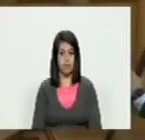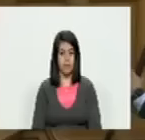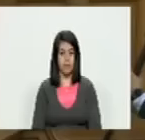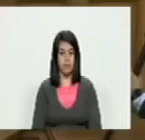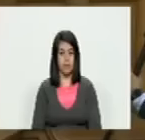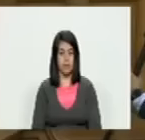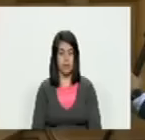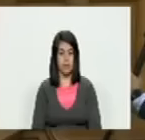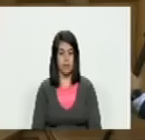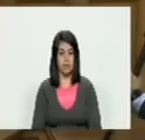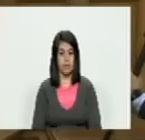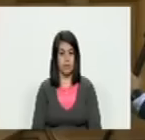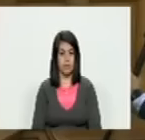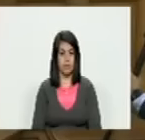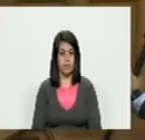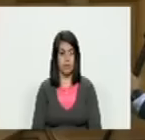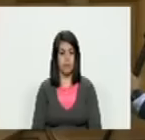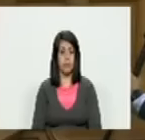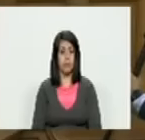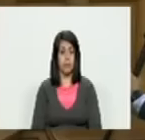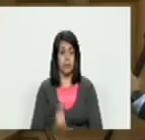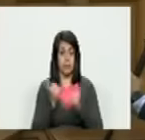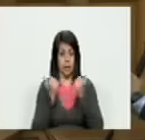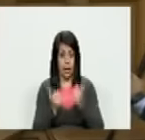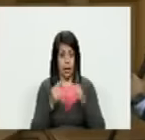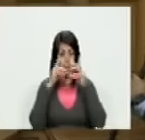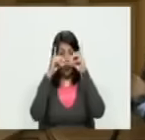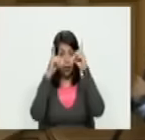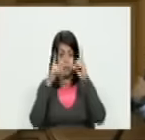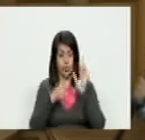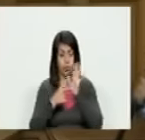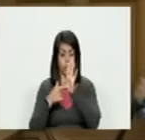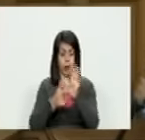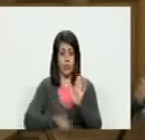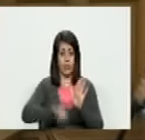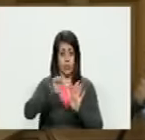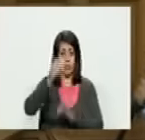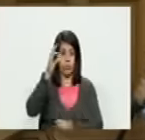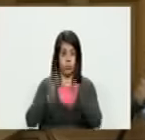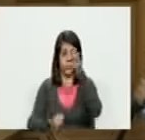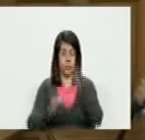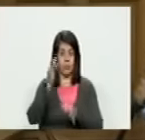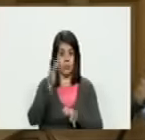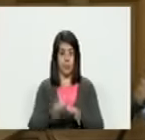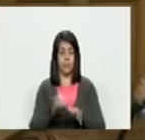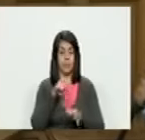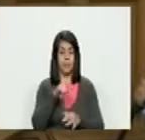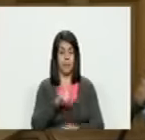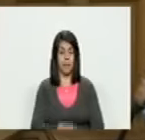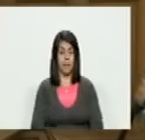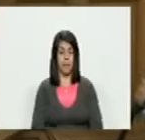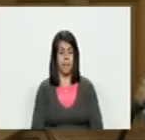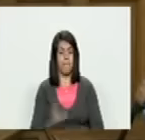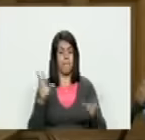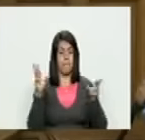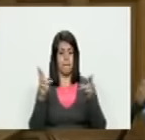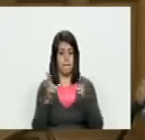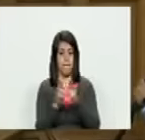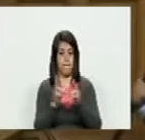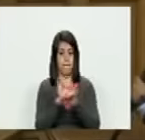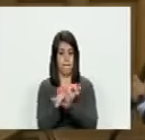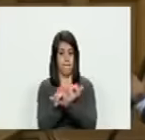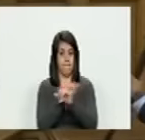y está en la sentencia publicada por el Tribunal Supremo de Justicia las conclusiones